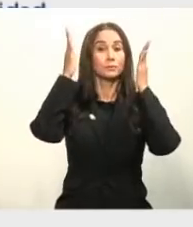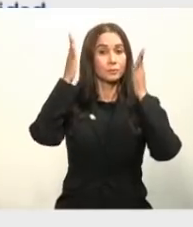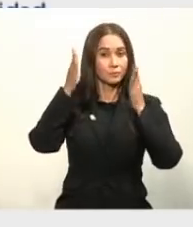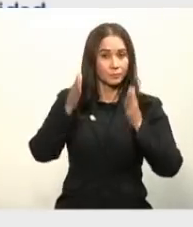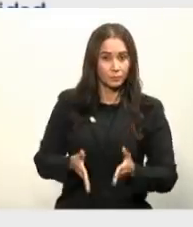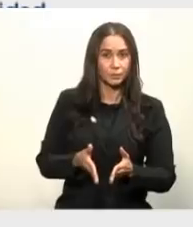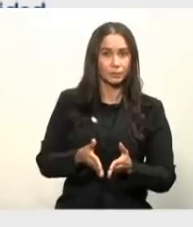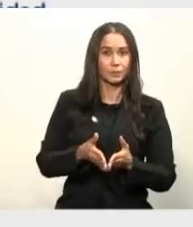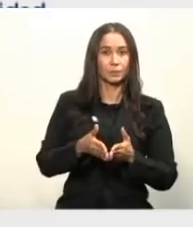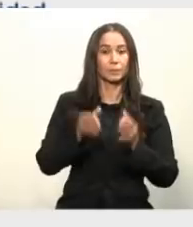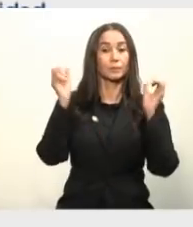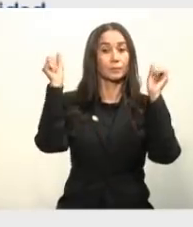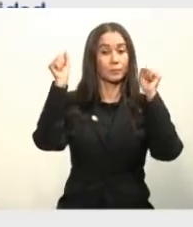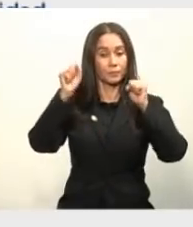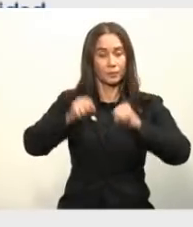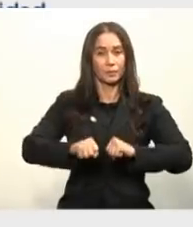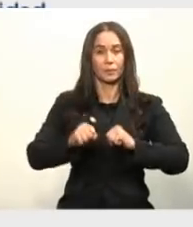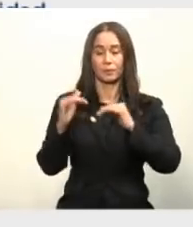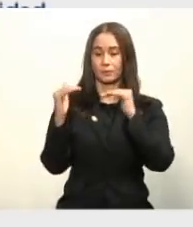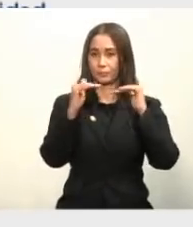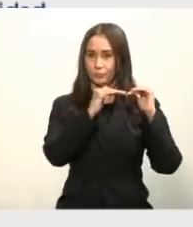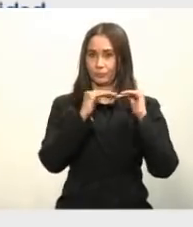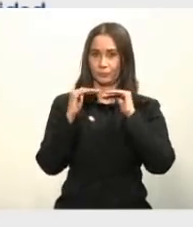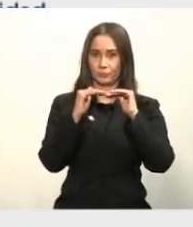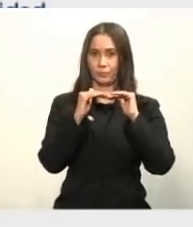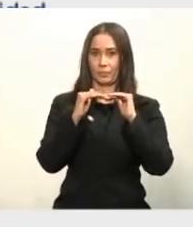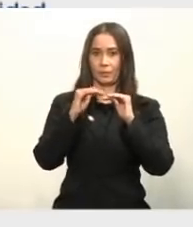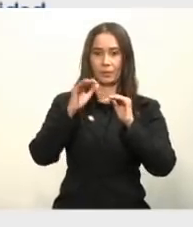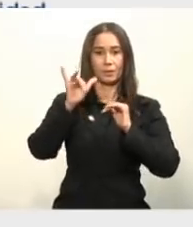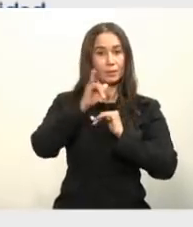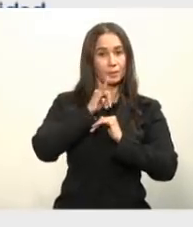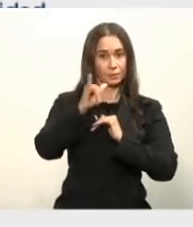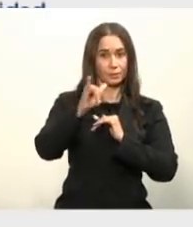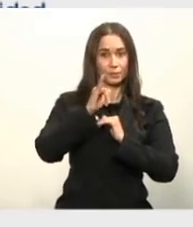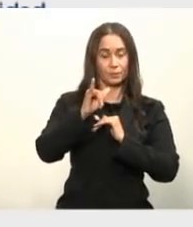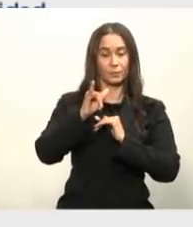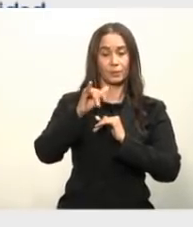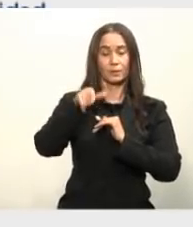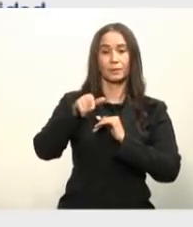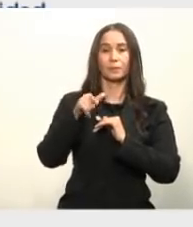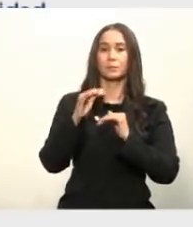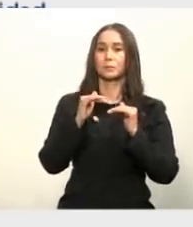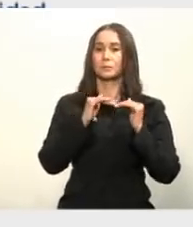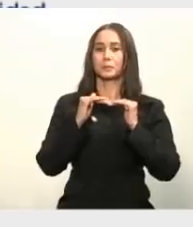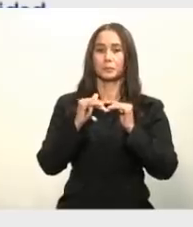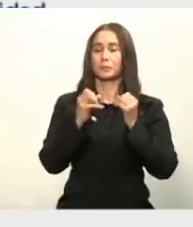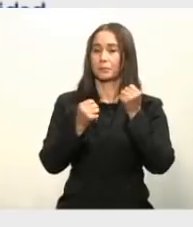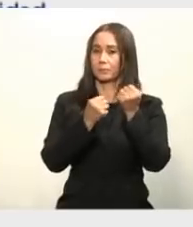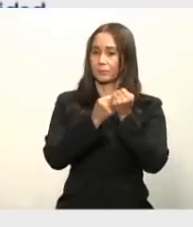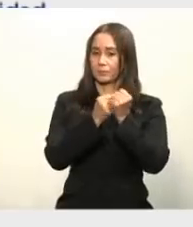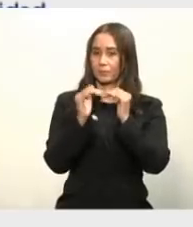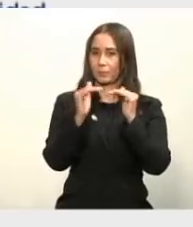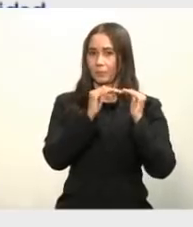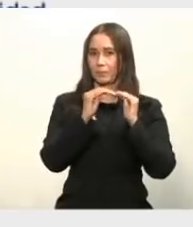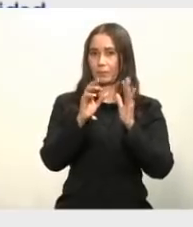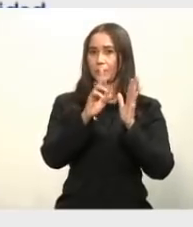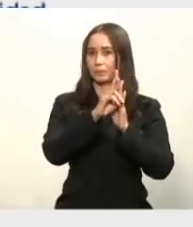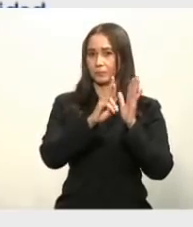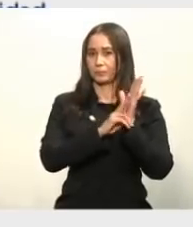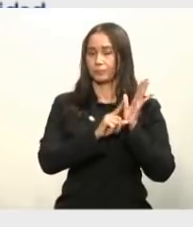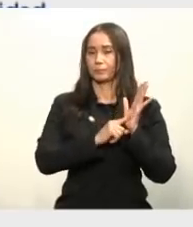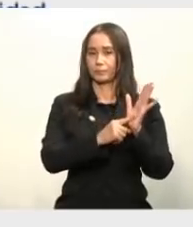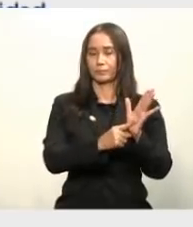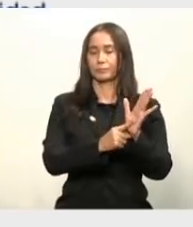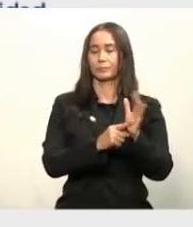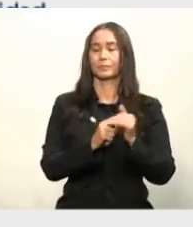pues gozan de la misma condición moral y debemos tratarlos de acuerdo a ese reconocimiento.